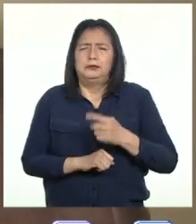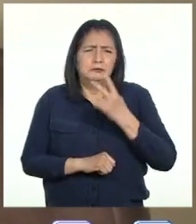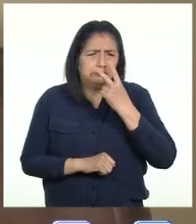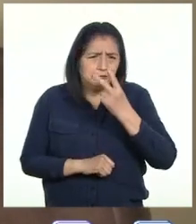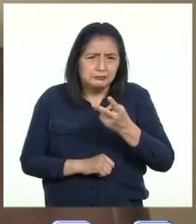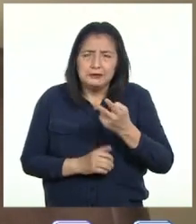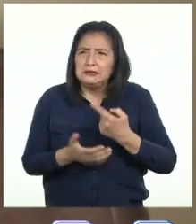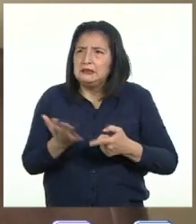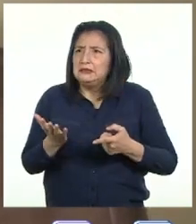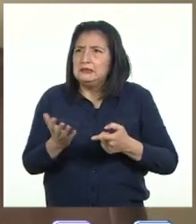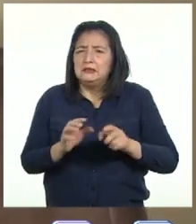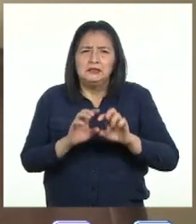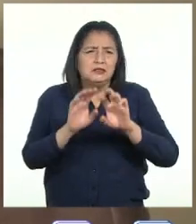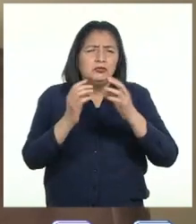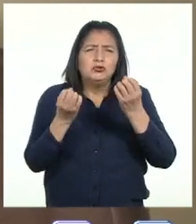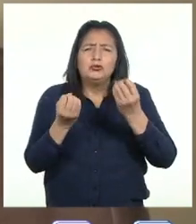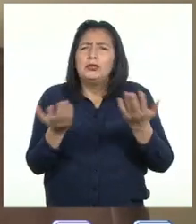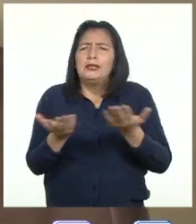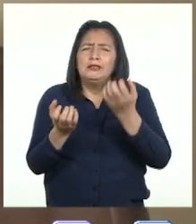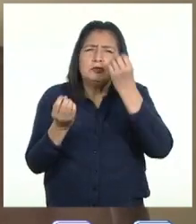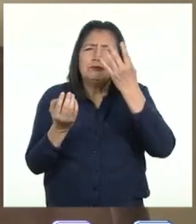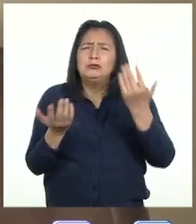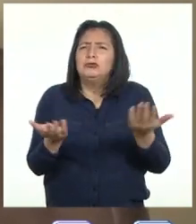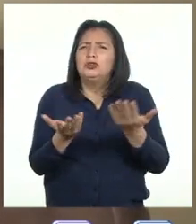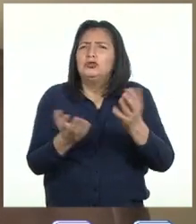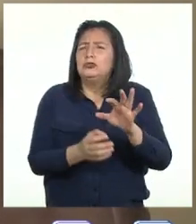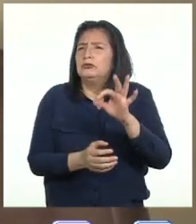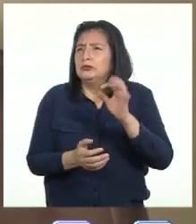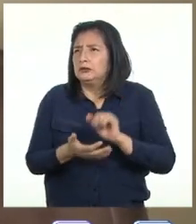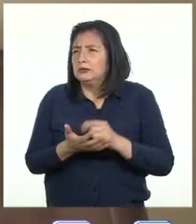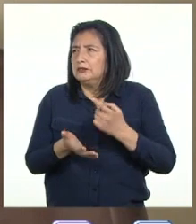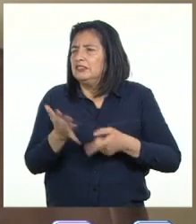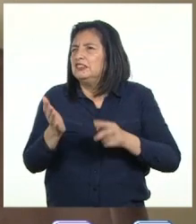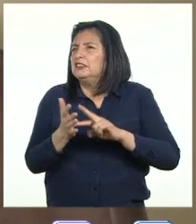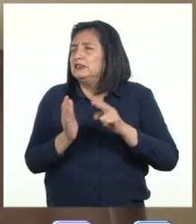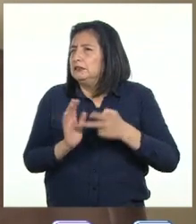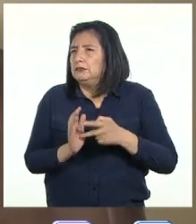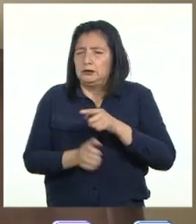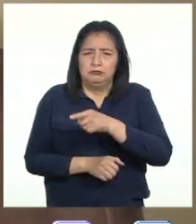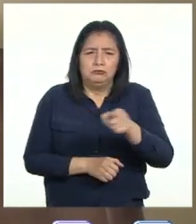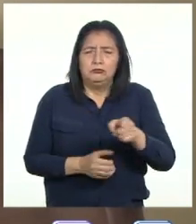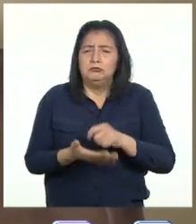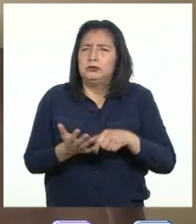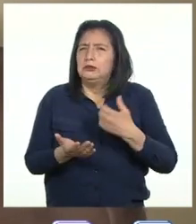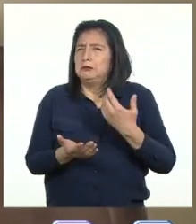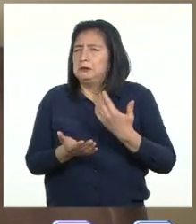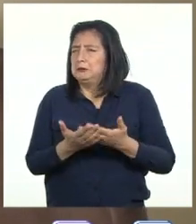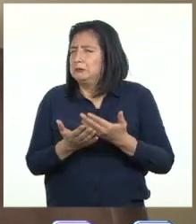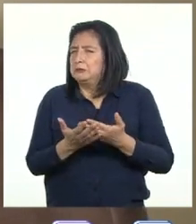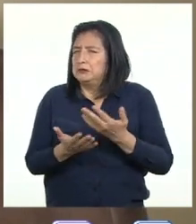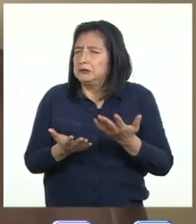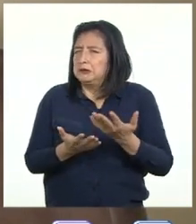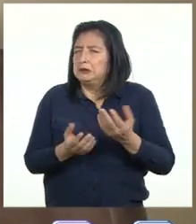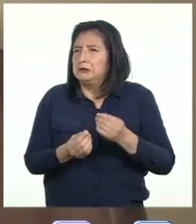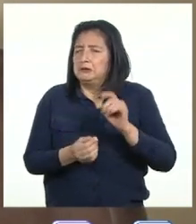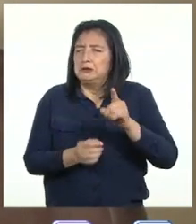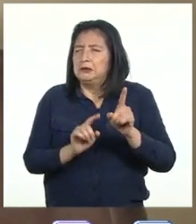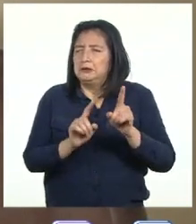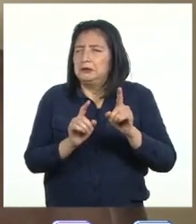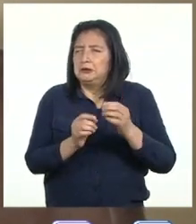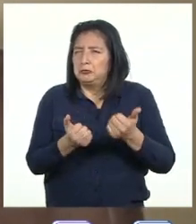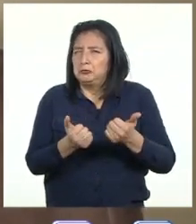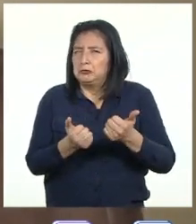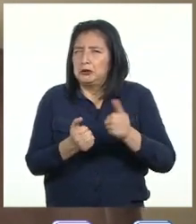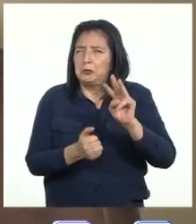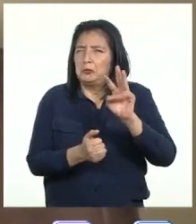Verificar la fuente de información Esto quiere decir que ustedes deberán cerciorarse de estar consultando en